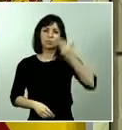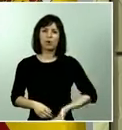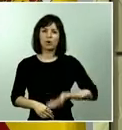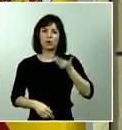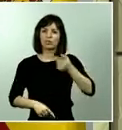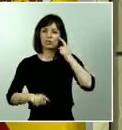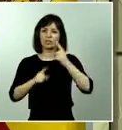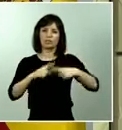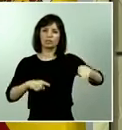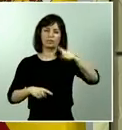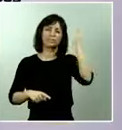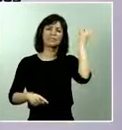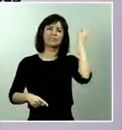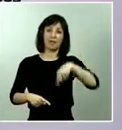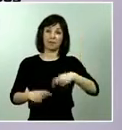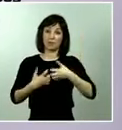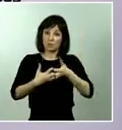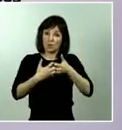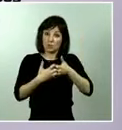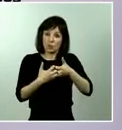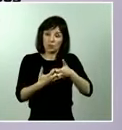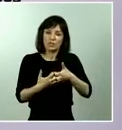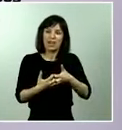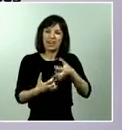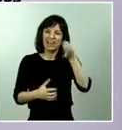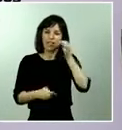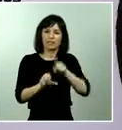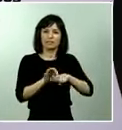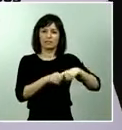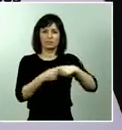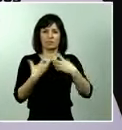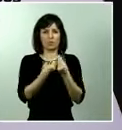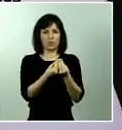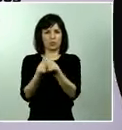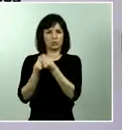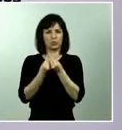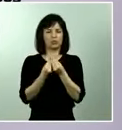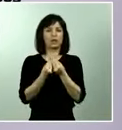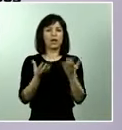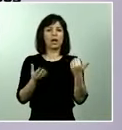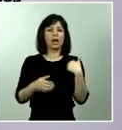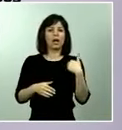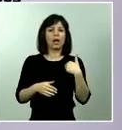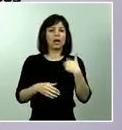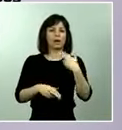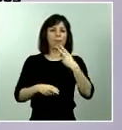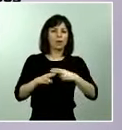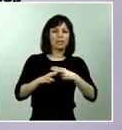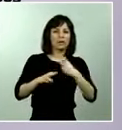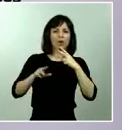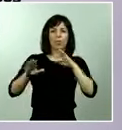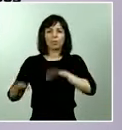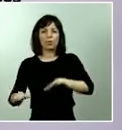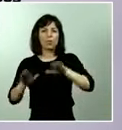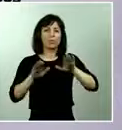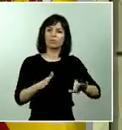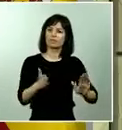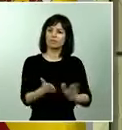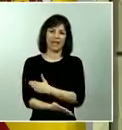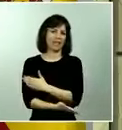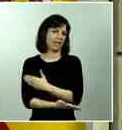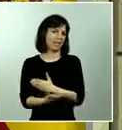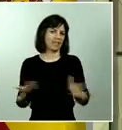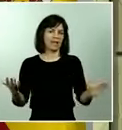que en esta lucha estamos todos juntos, que aquí no hay colores políticos, que aquí no pueda haber posiciones políticas ni partidistas,